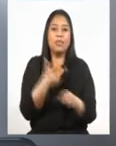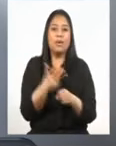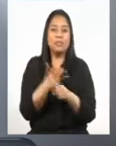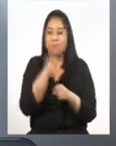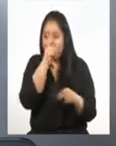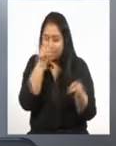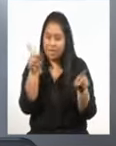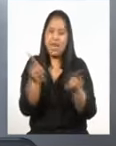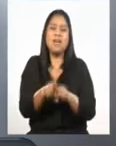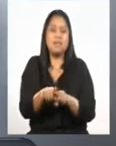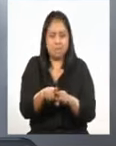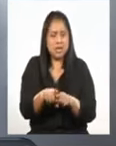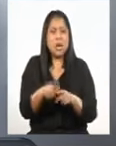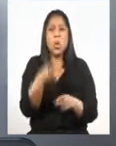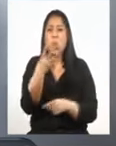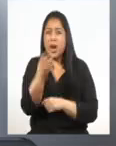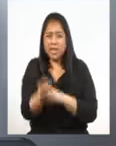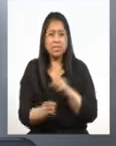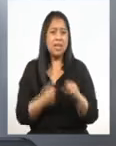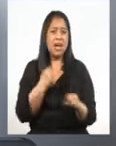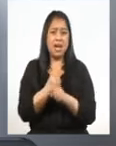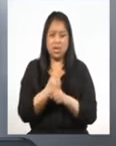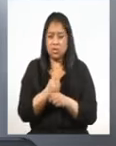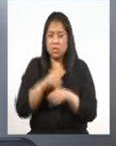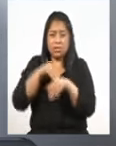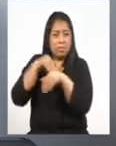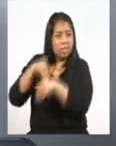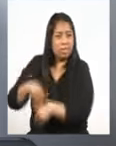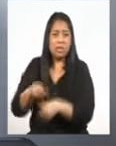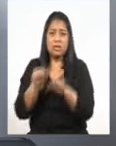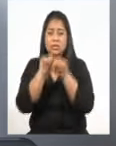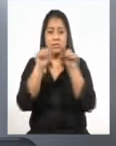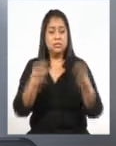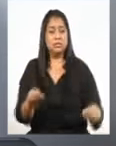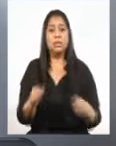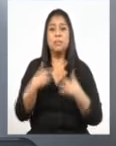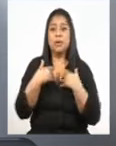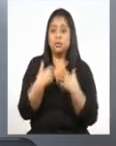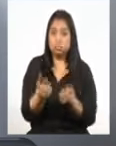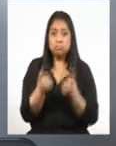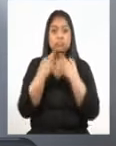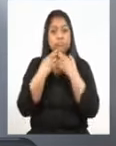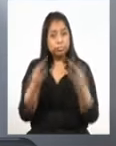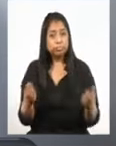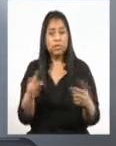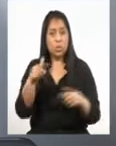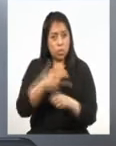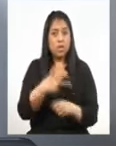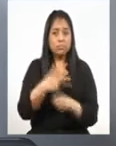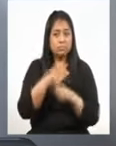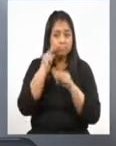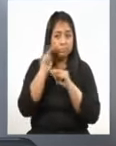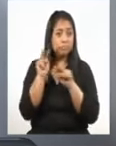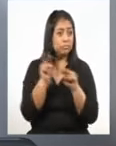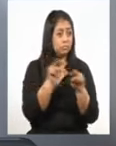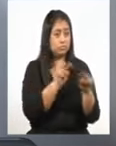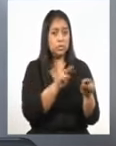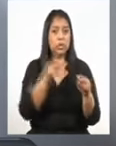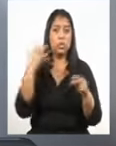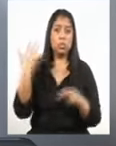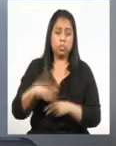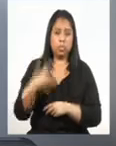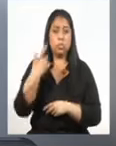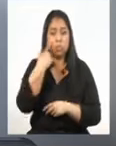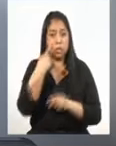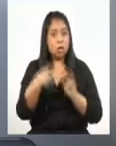Más de 40 años de abandono del sistema de salud pública en Guatemala. Lo hemos visto ahora reflejado,